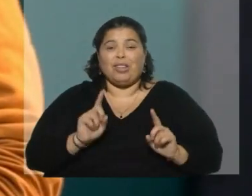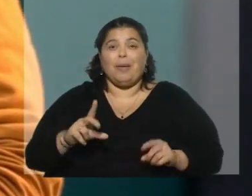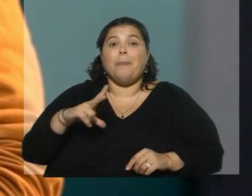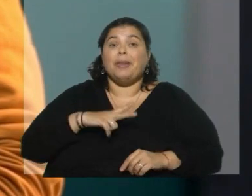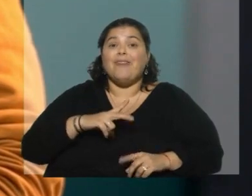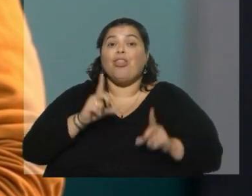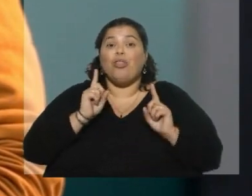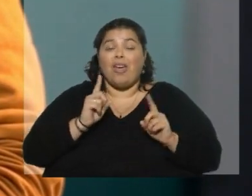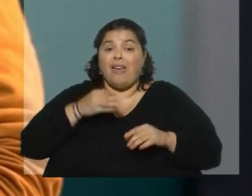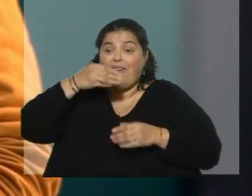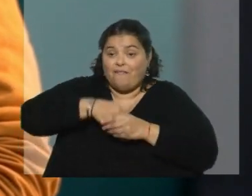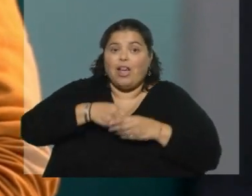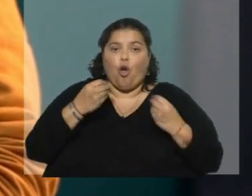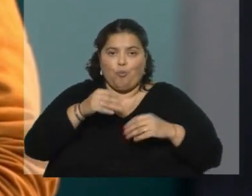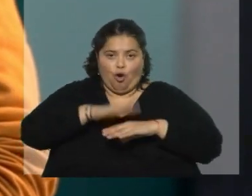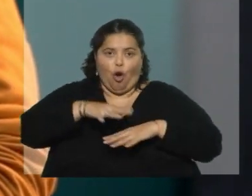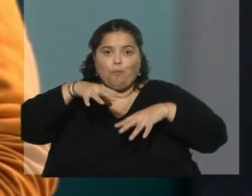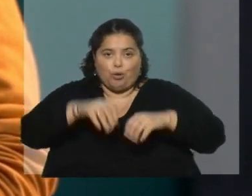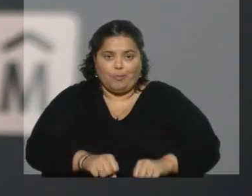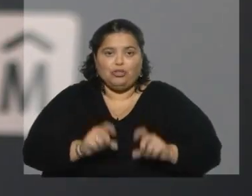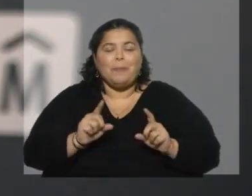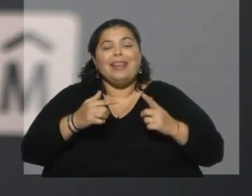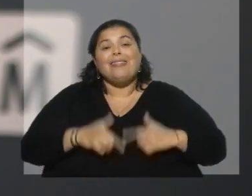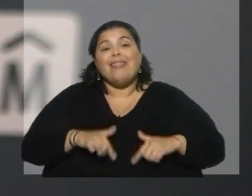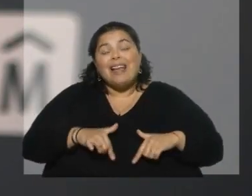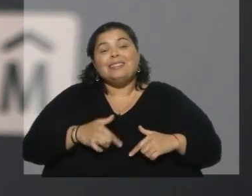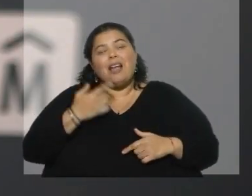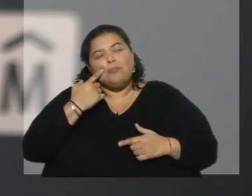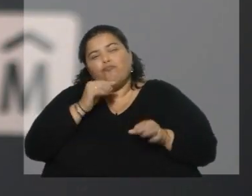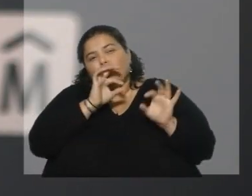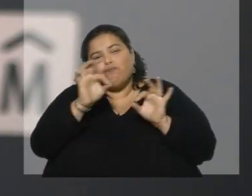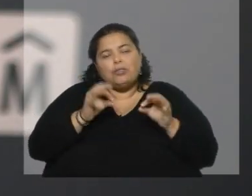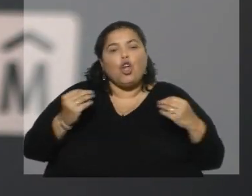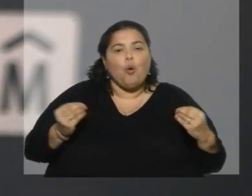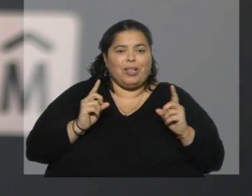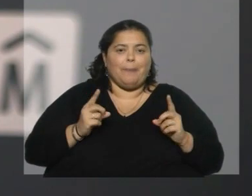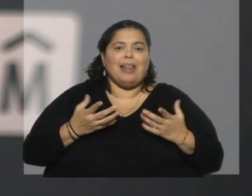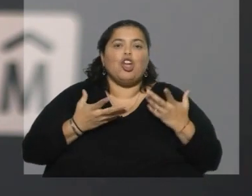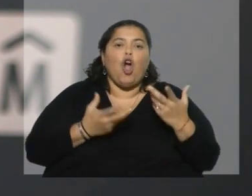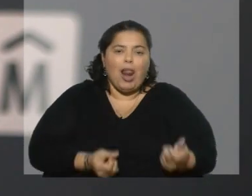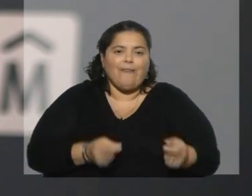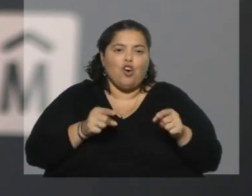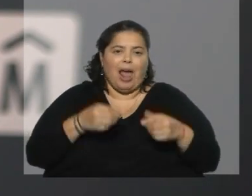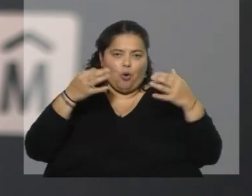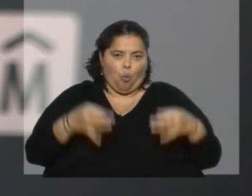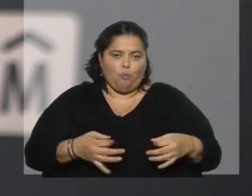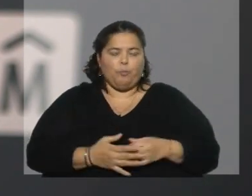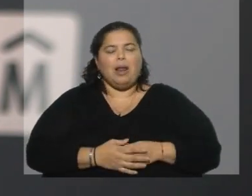la Intendencia también registra, se recontabiliza y colabora en ese cumplimiento. En esa línea,